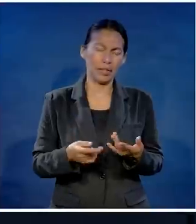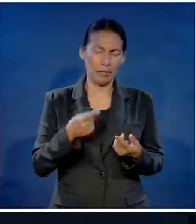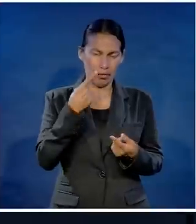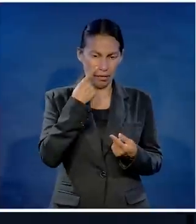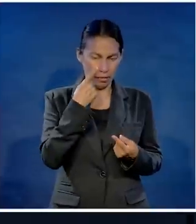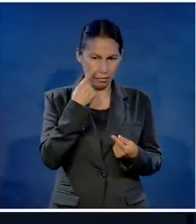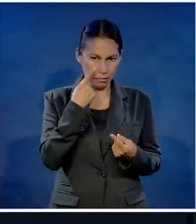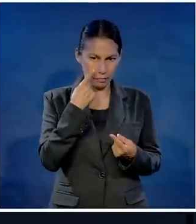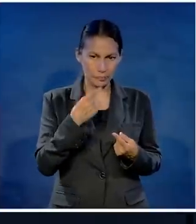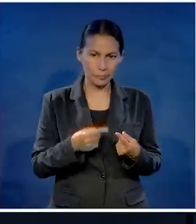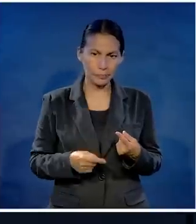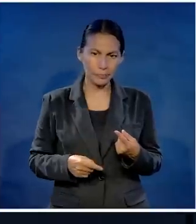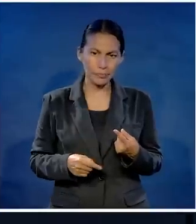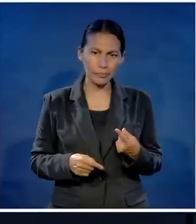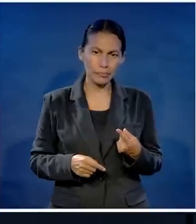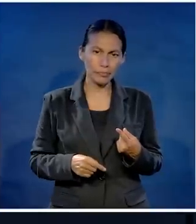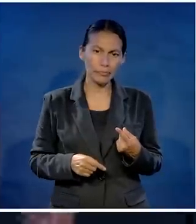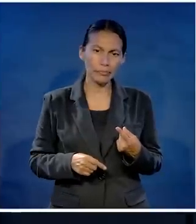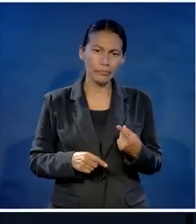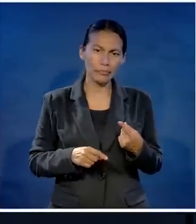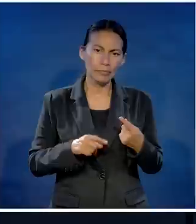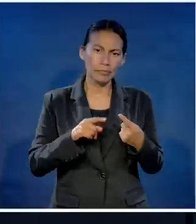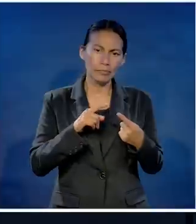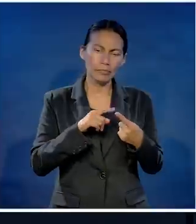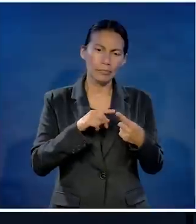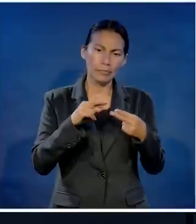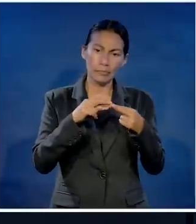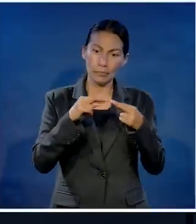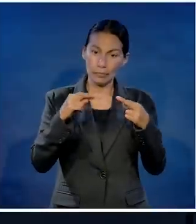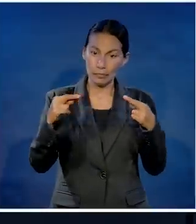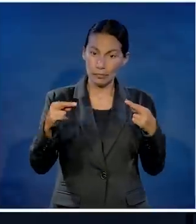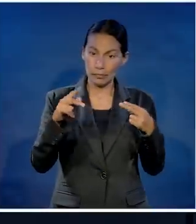muy bien. Una relación tóxica es, dos puntos,